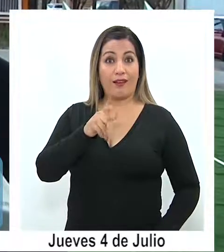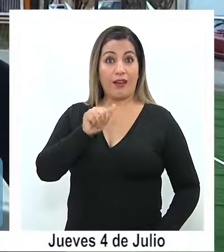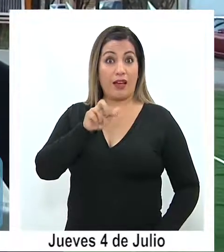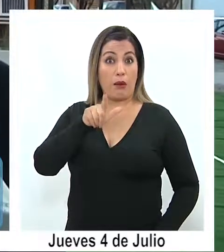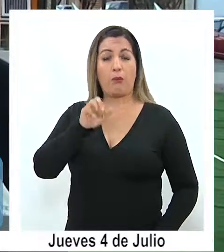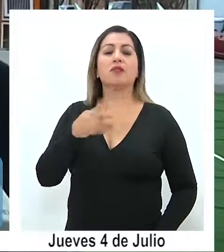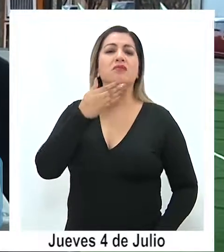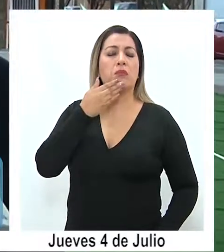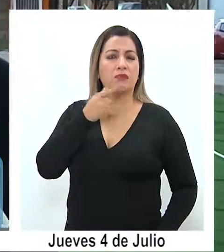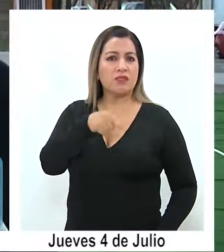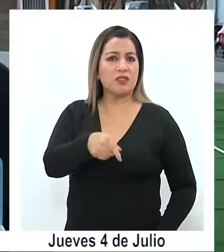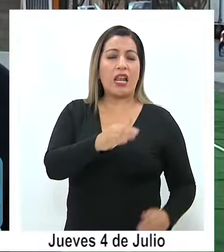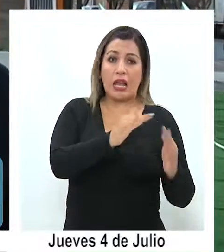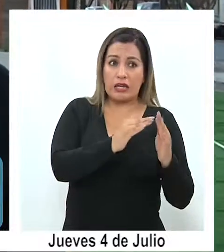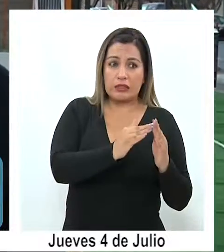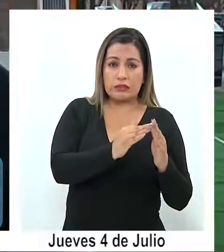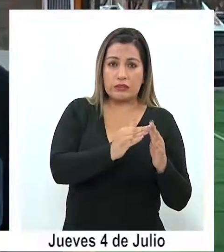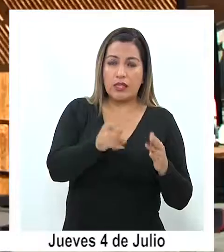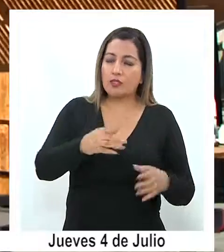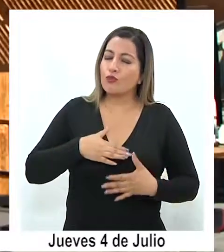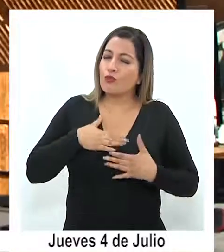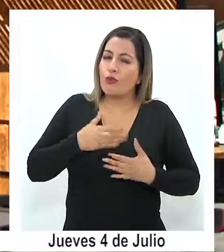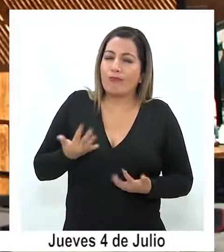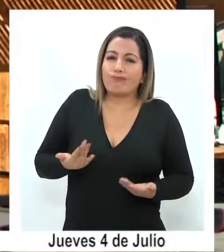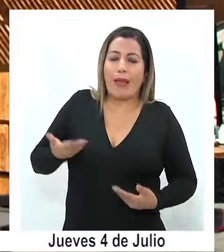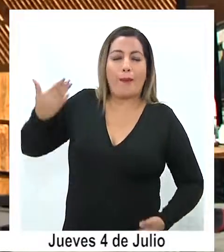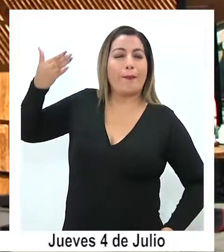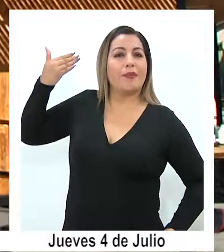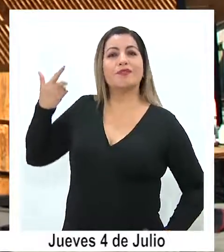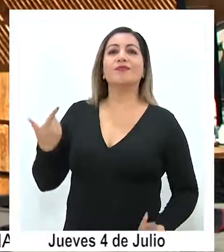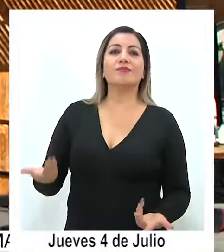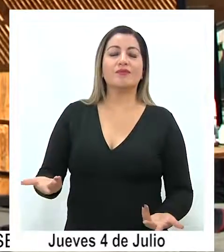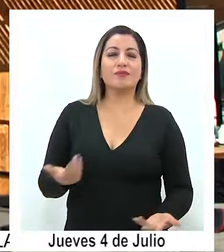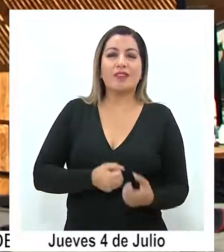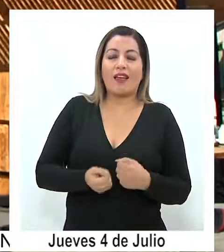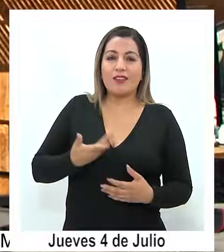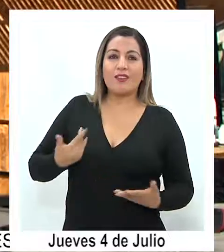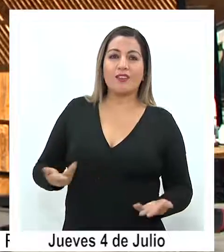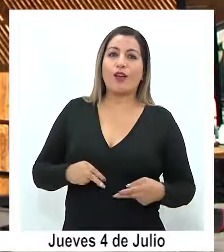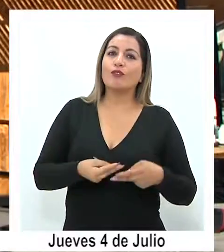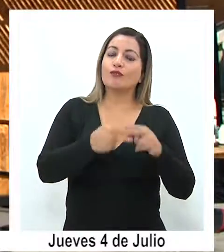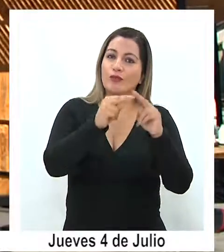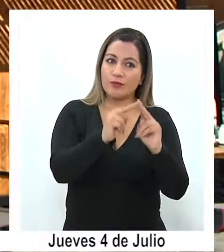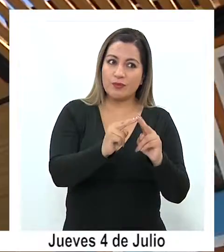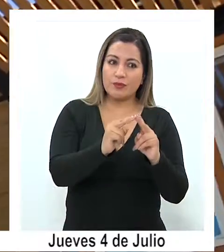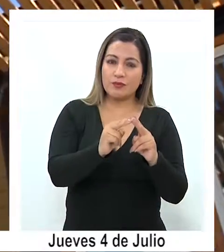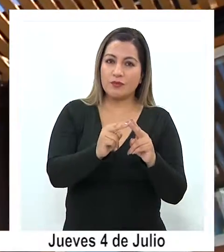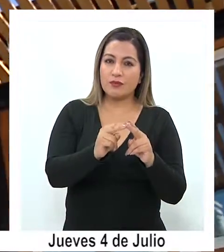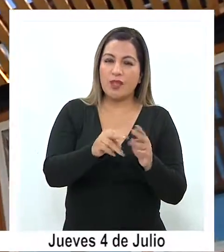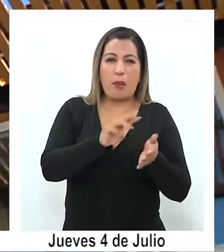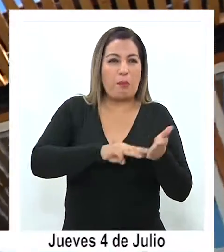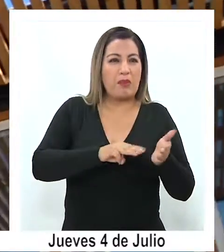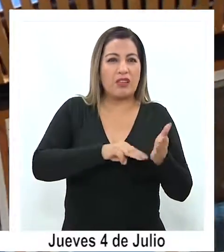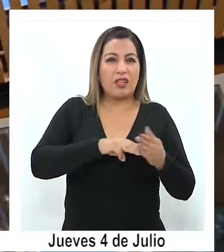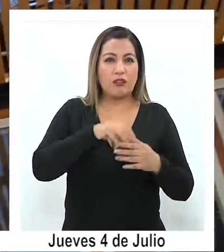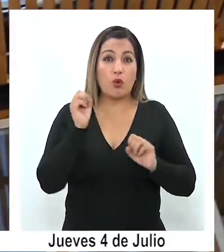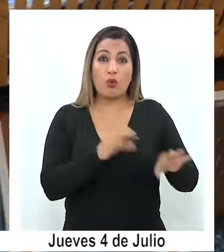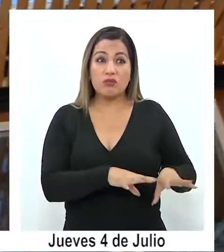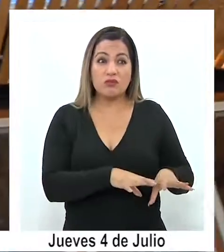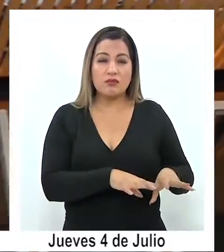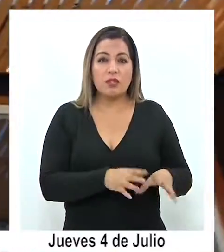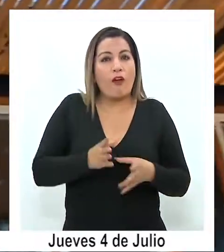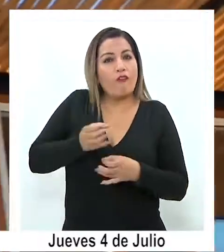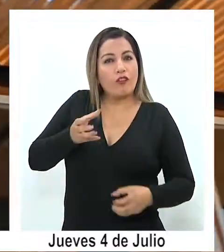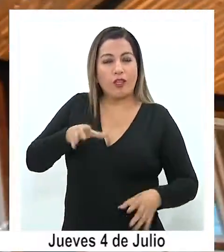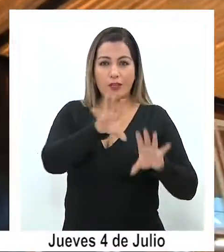particular no solo la casa, que es un anhelo de varios años de construir con material reciclado esta casa.